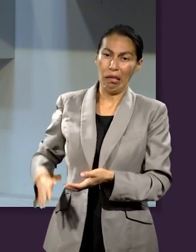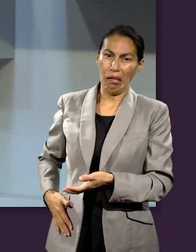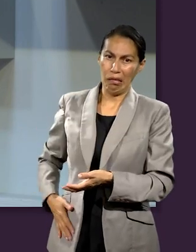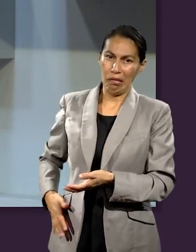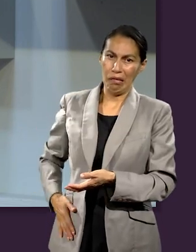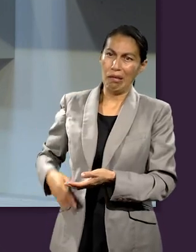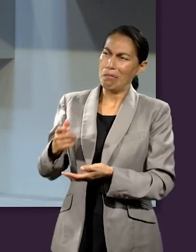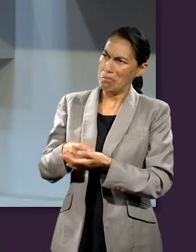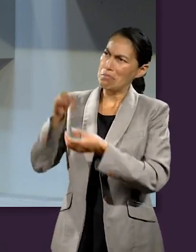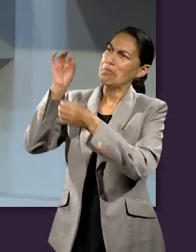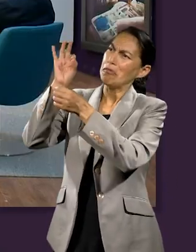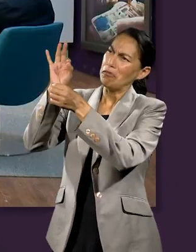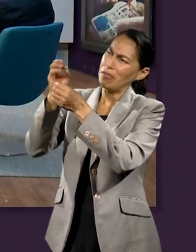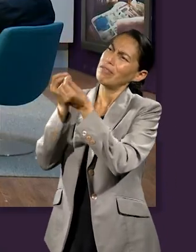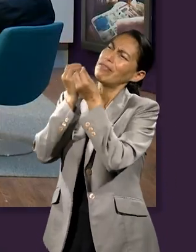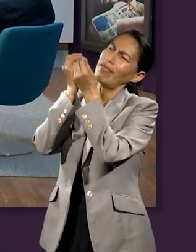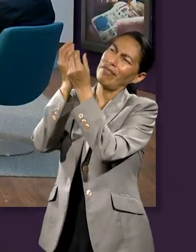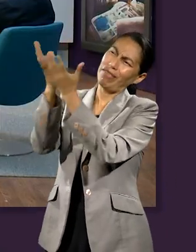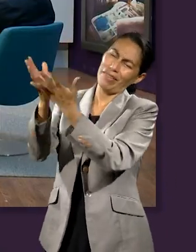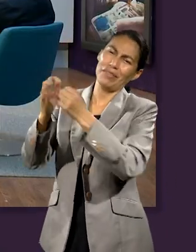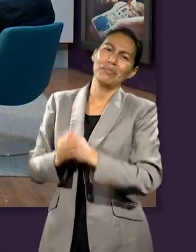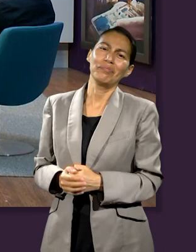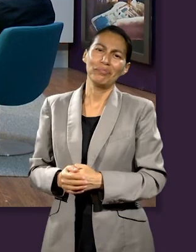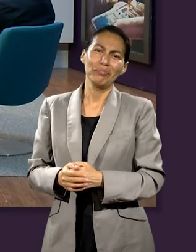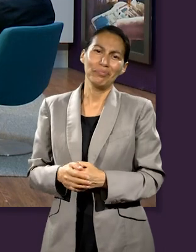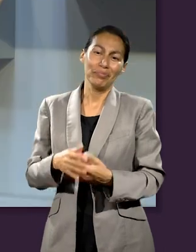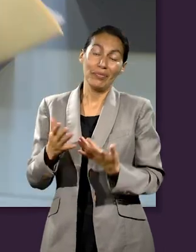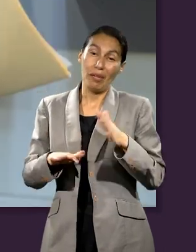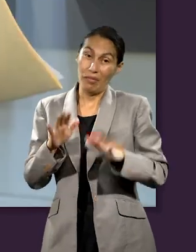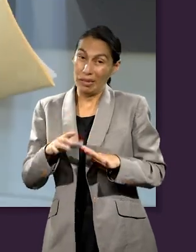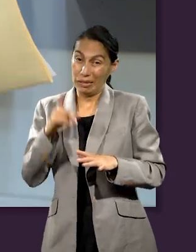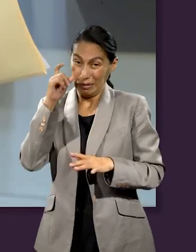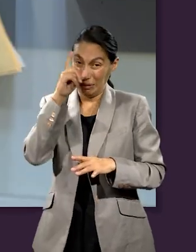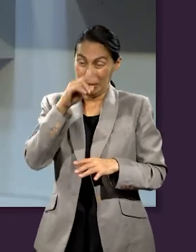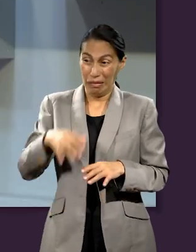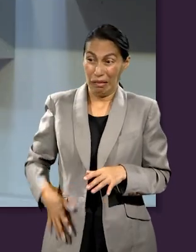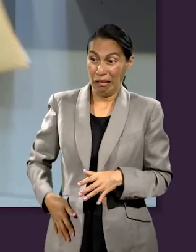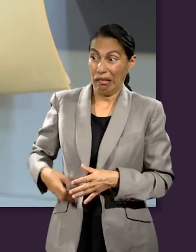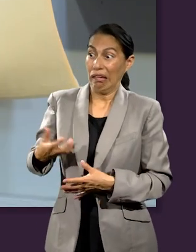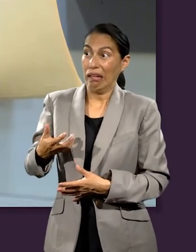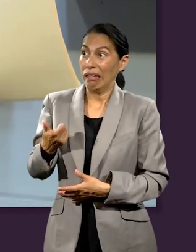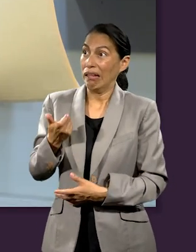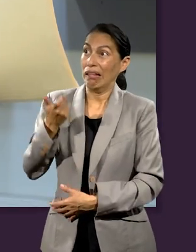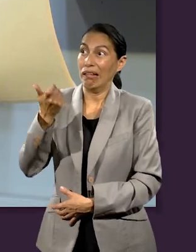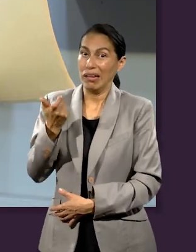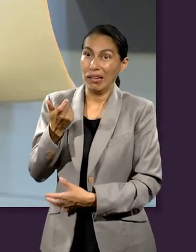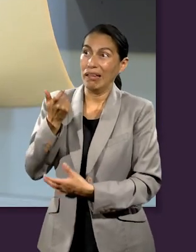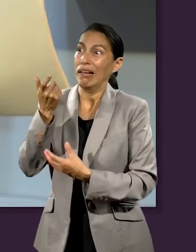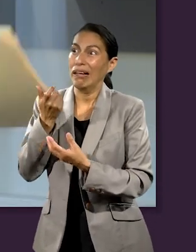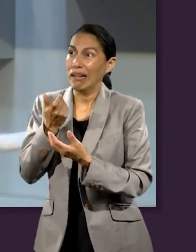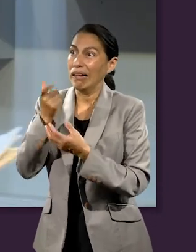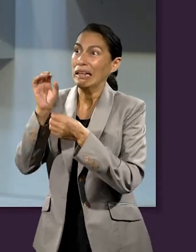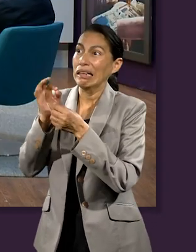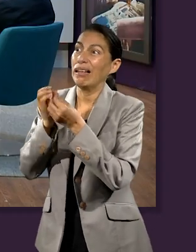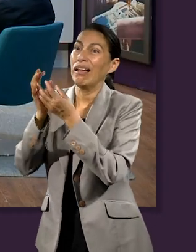que tenemos los seres humanos. Así que, en ese contexto, la adoración y la ofrenda están relacionadas en que muestran la